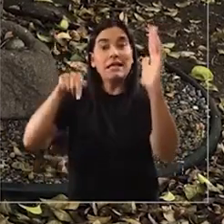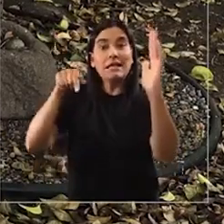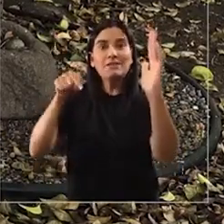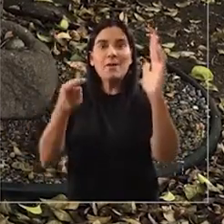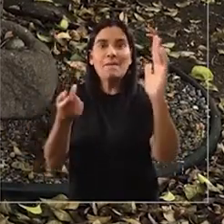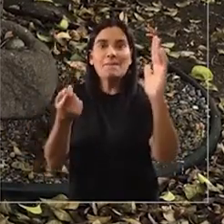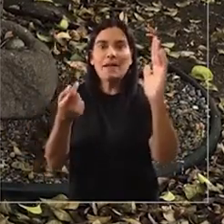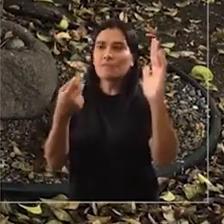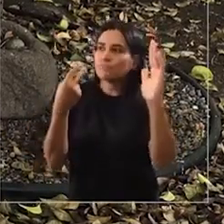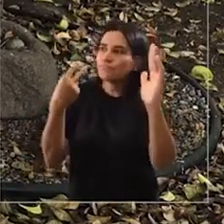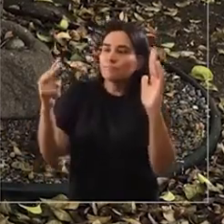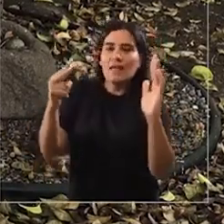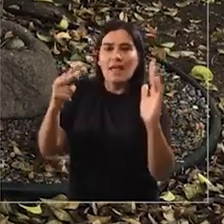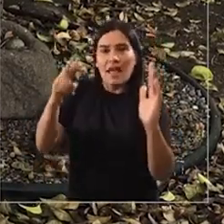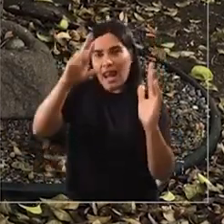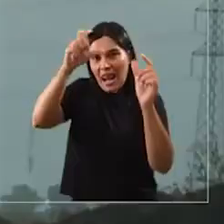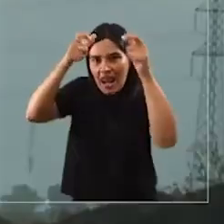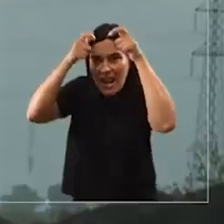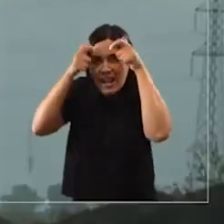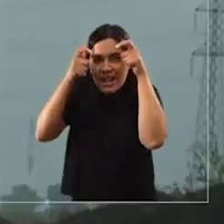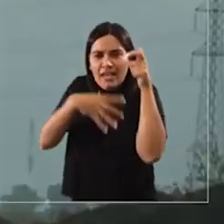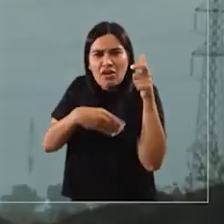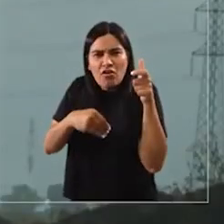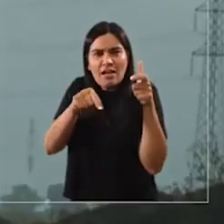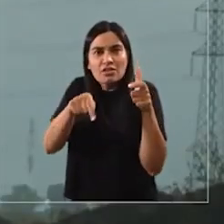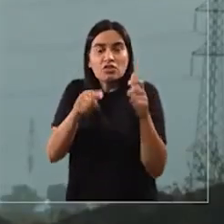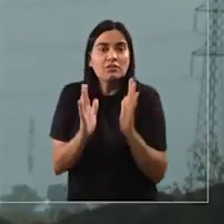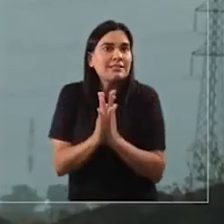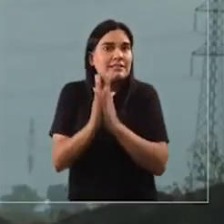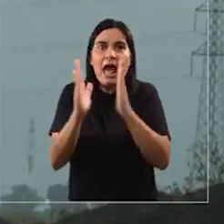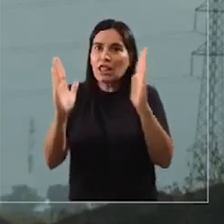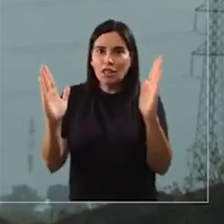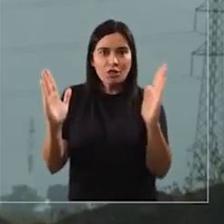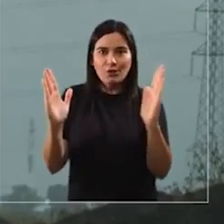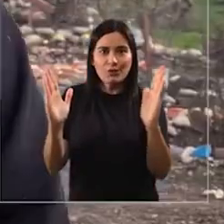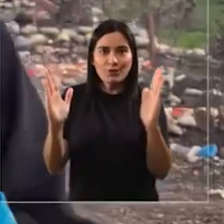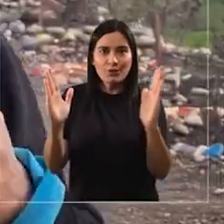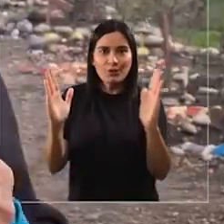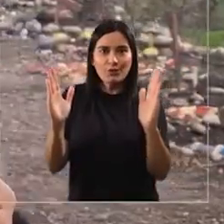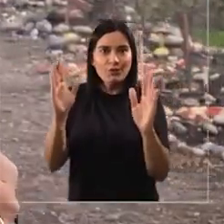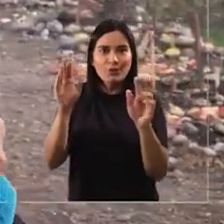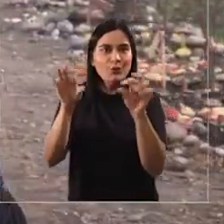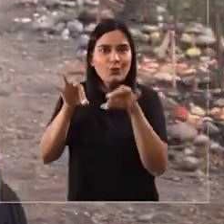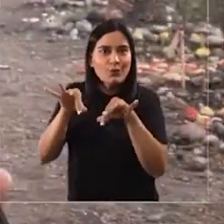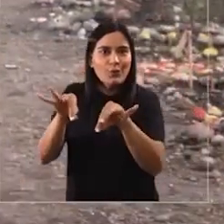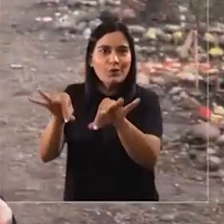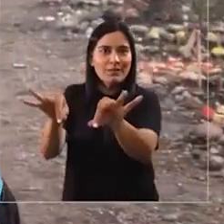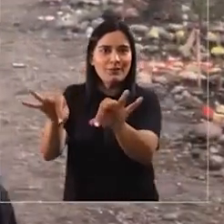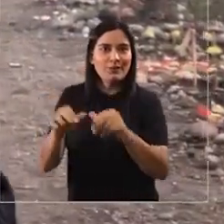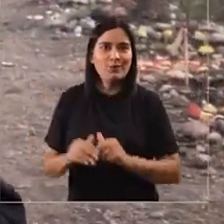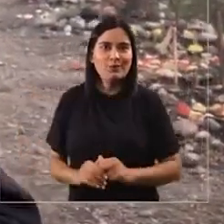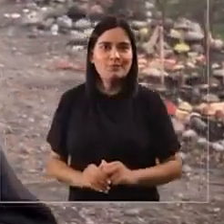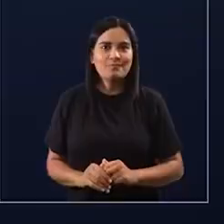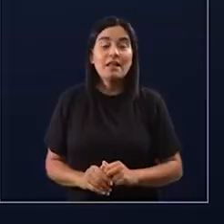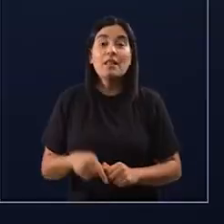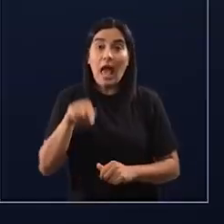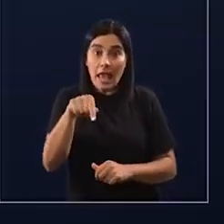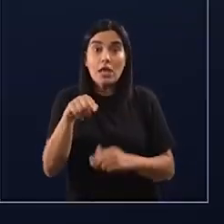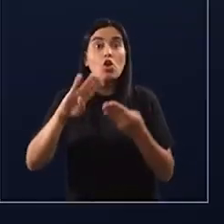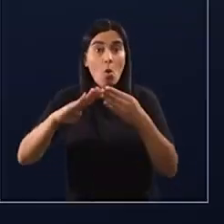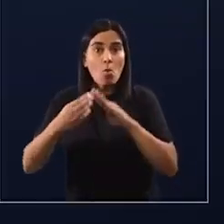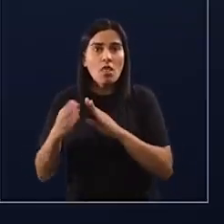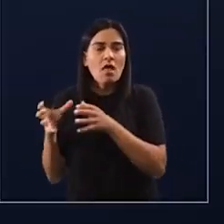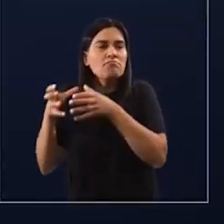rey. Entonces son cultivos sagrados. Aquí había una comunidad que sabía respetar su medio ambiente.